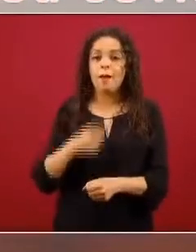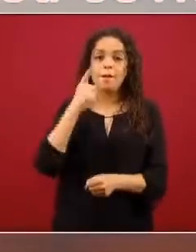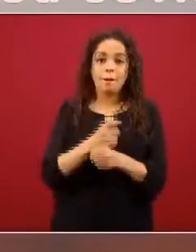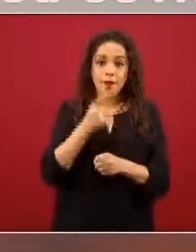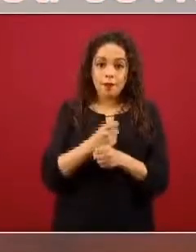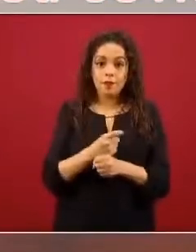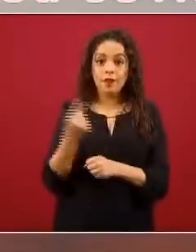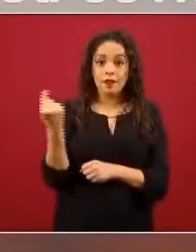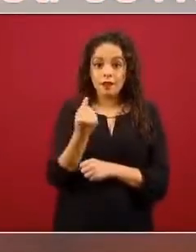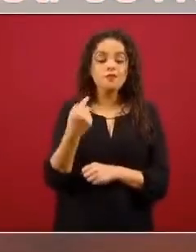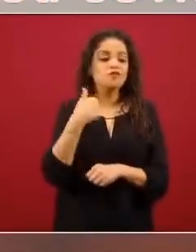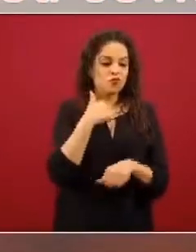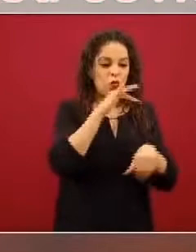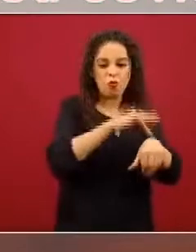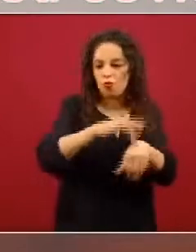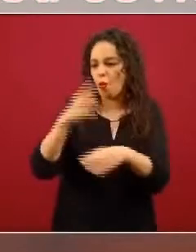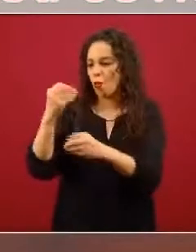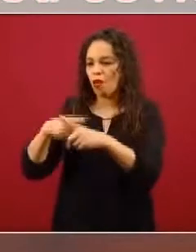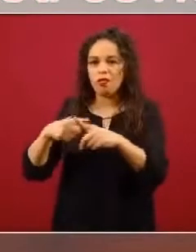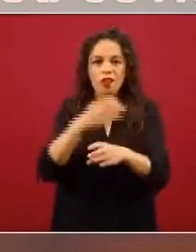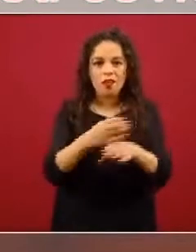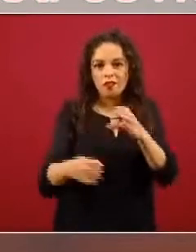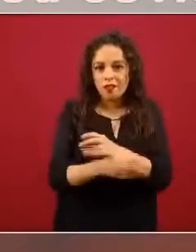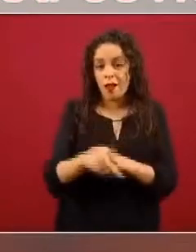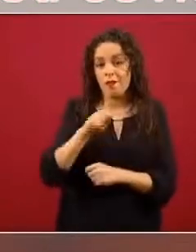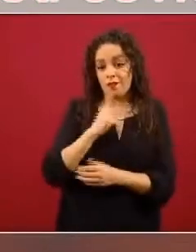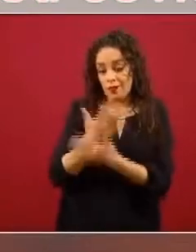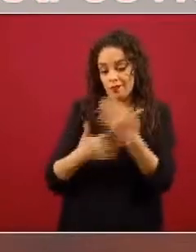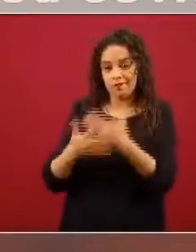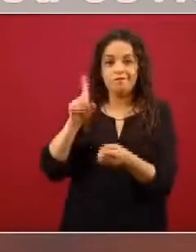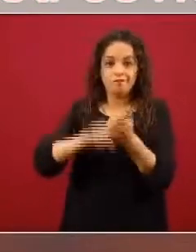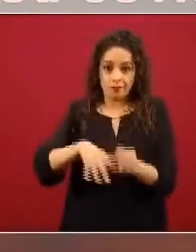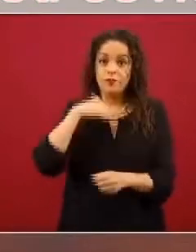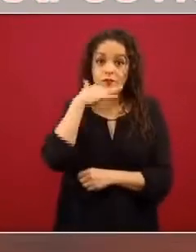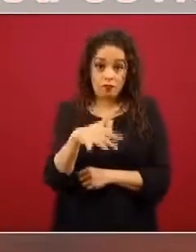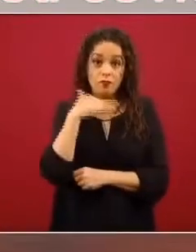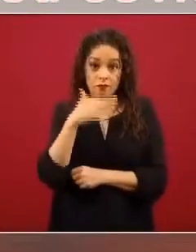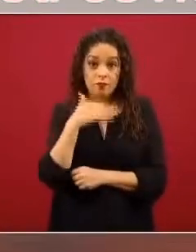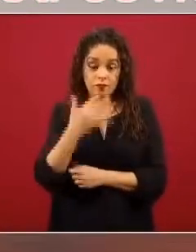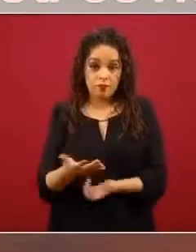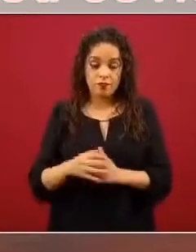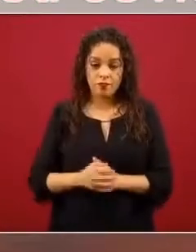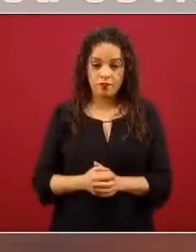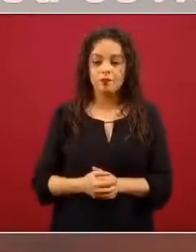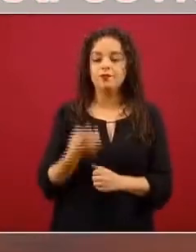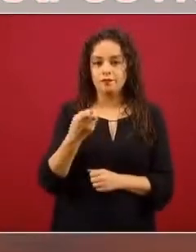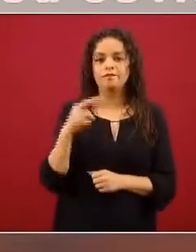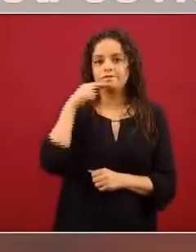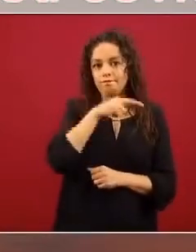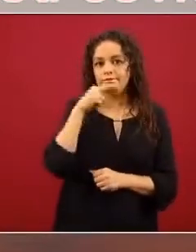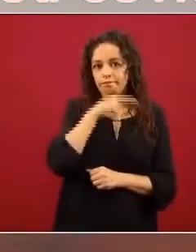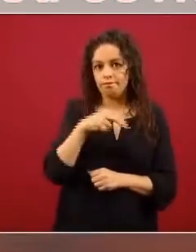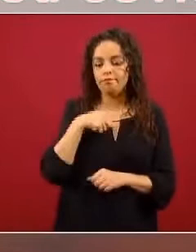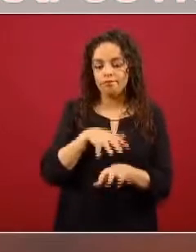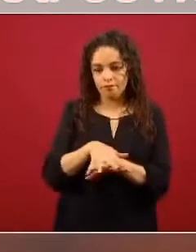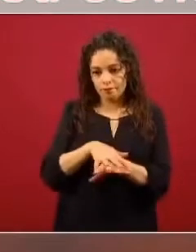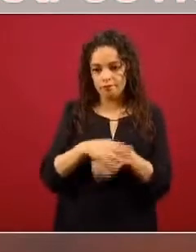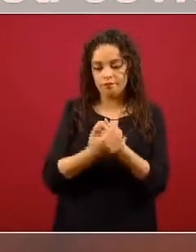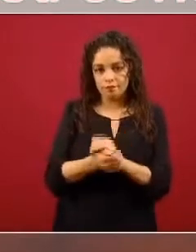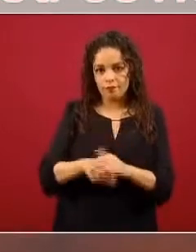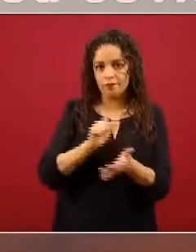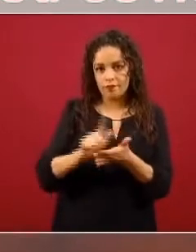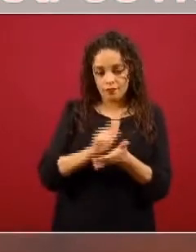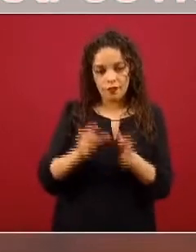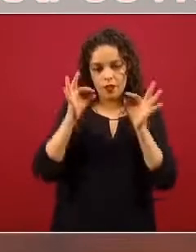potencialmente estuve tocando cosas. Mis manos potencialmente se contaminaron. Pues hago rápidamente, pero de una forma adecuada, mi